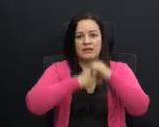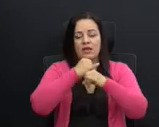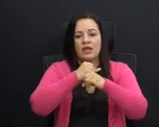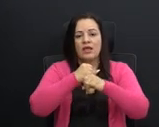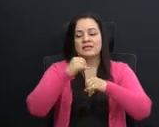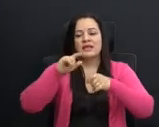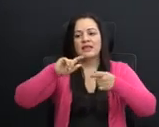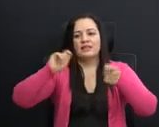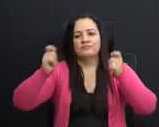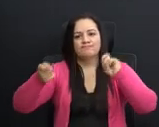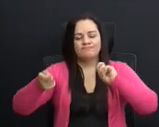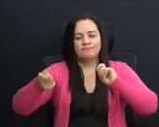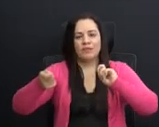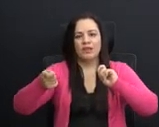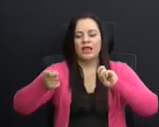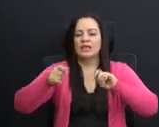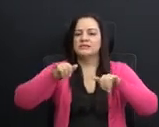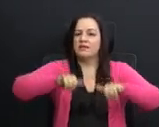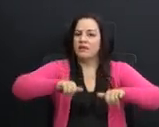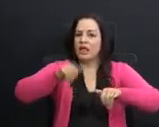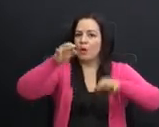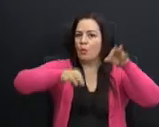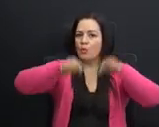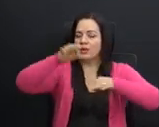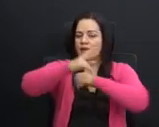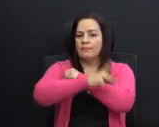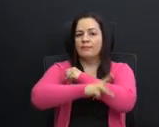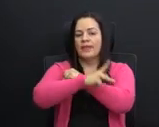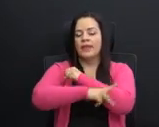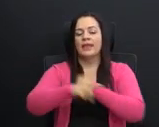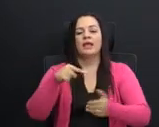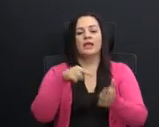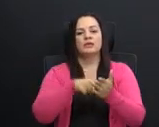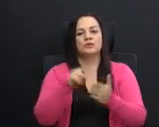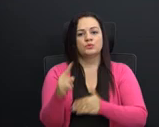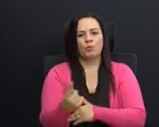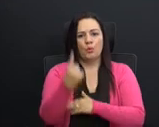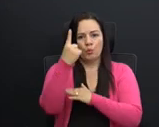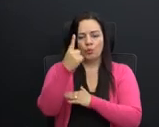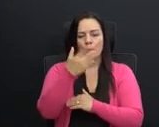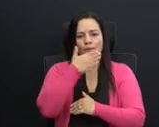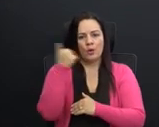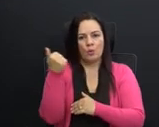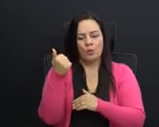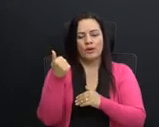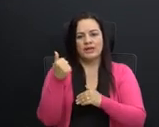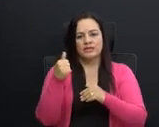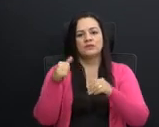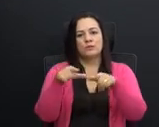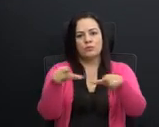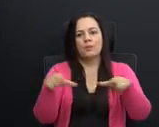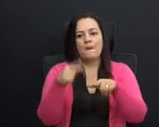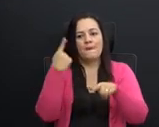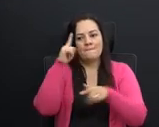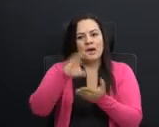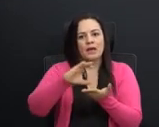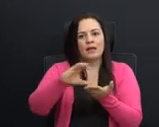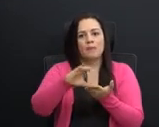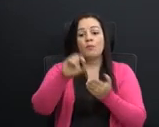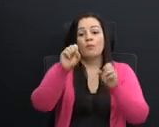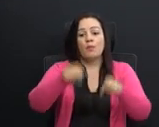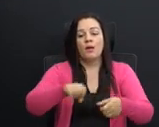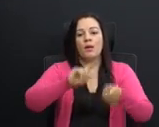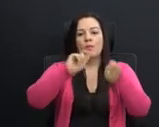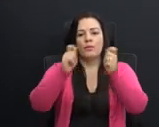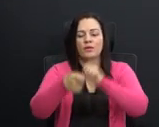jurídica del país, lo que en este momento es uno de los mayores incentivos para invertir. Podría convertirse en